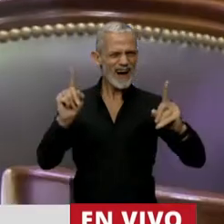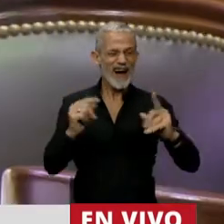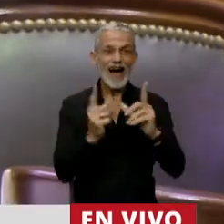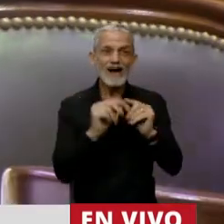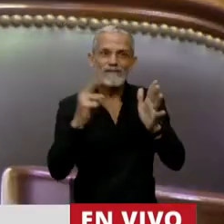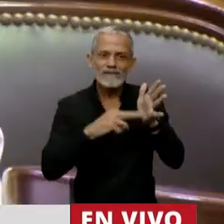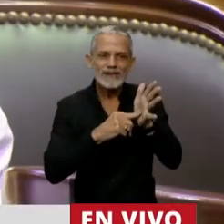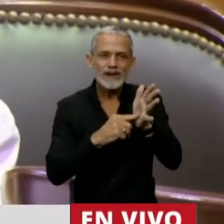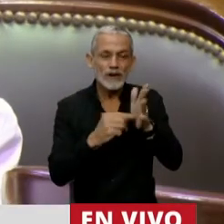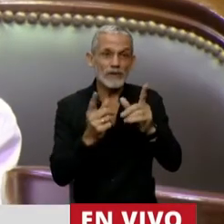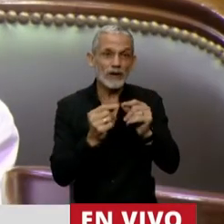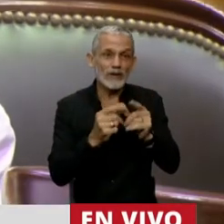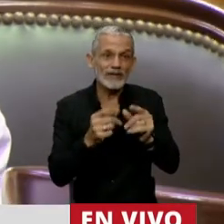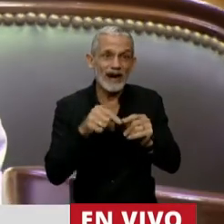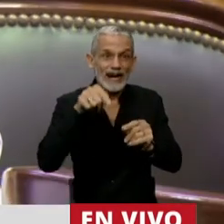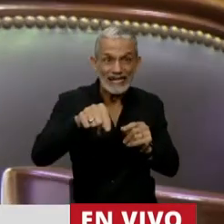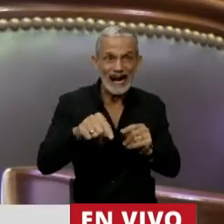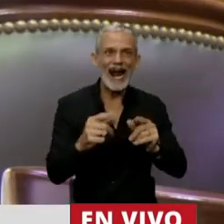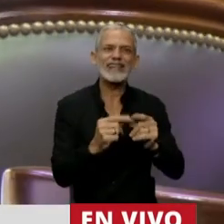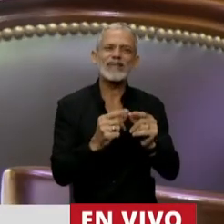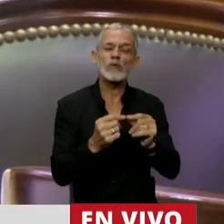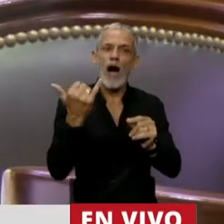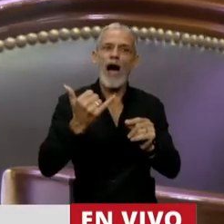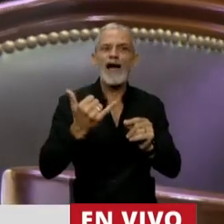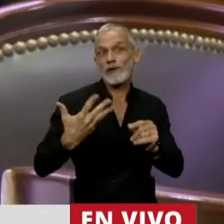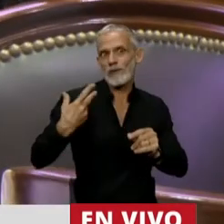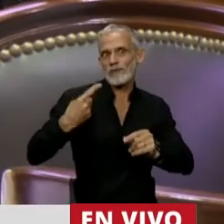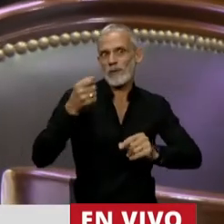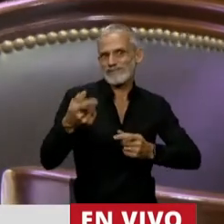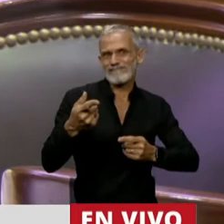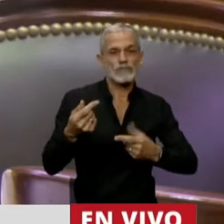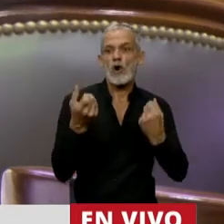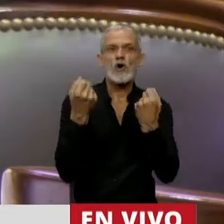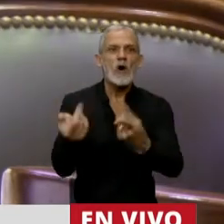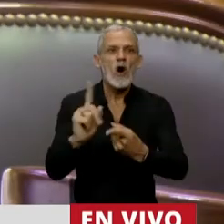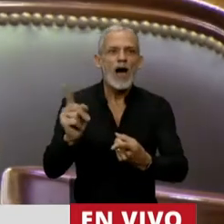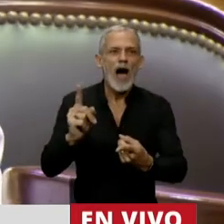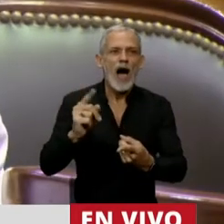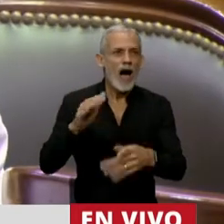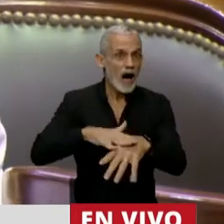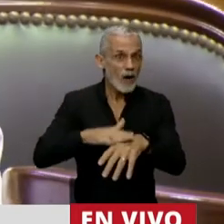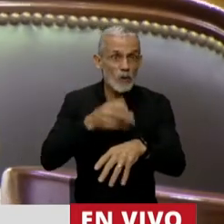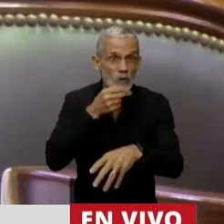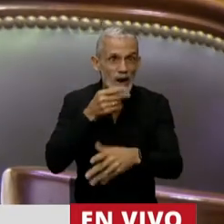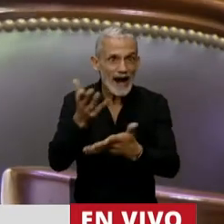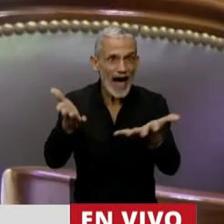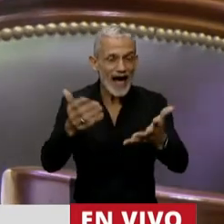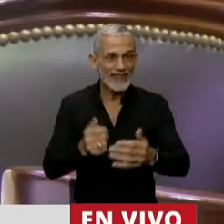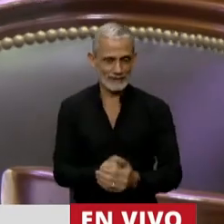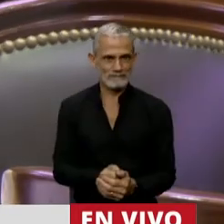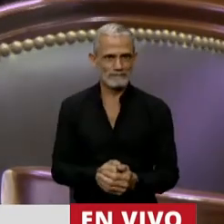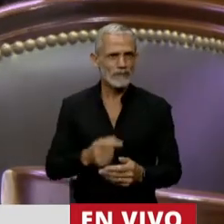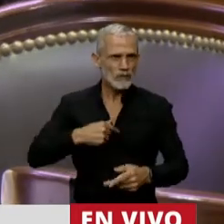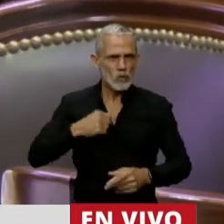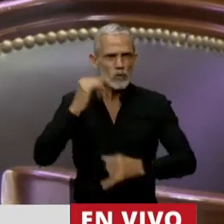artículos en donde se puede llegar a inferir que a los propietarios se les está negando el principio de inocencia. Yo quiero expresar